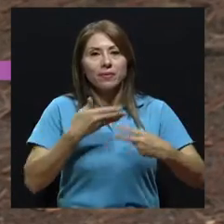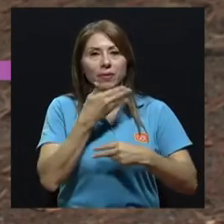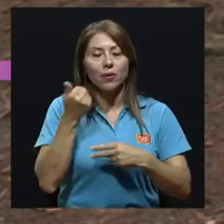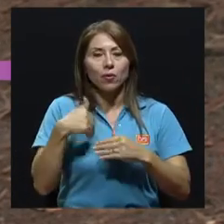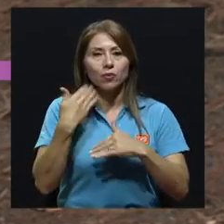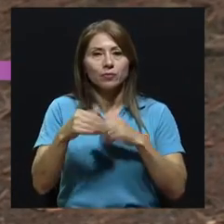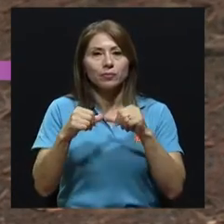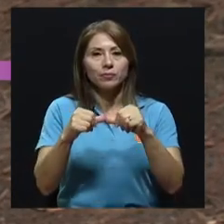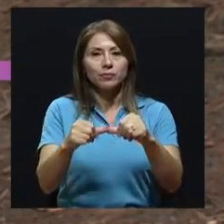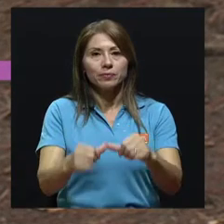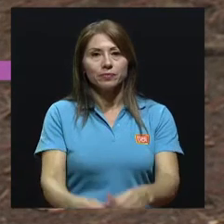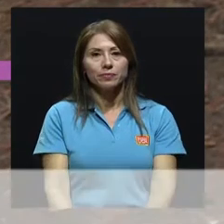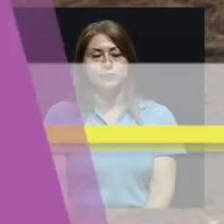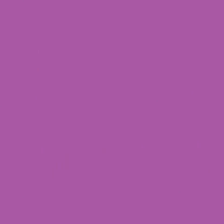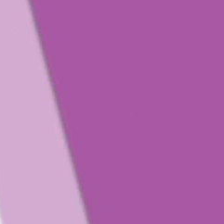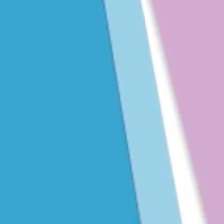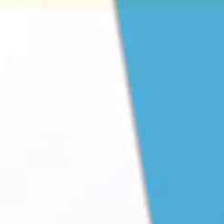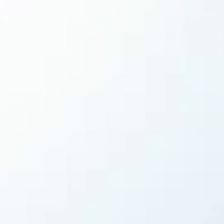Mejor. Ya regresamos.